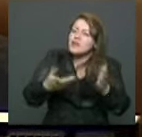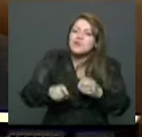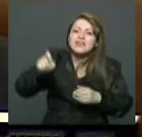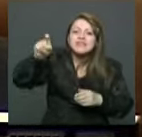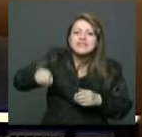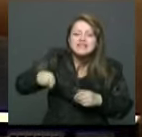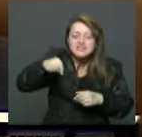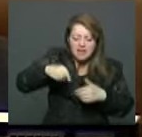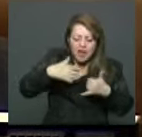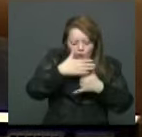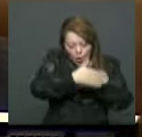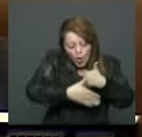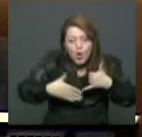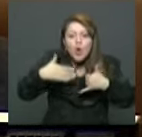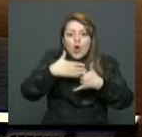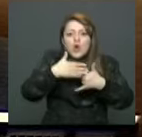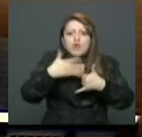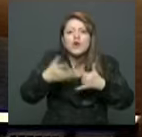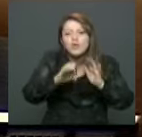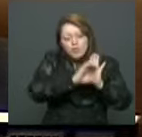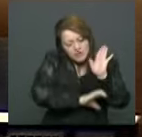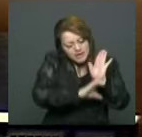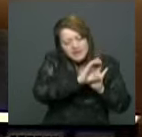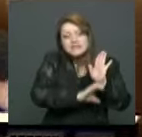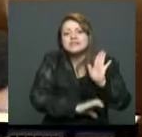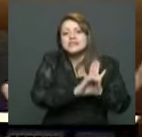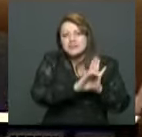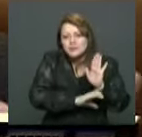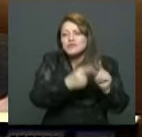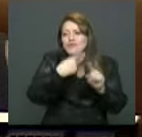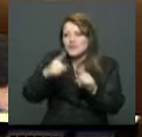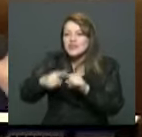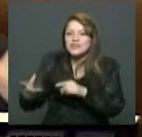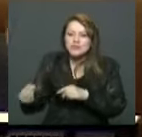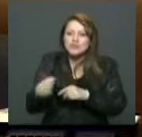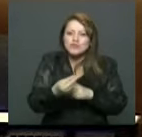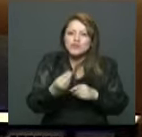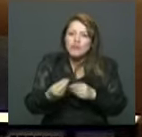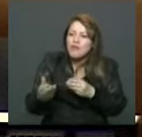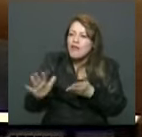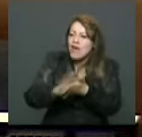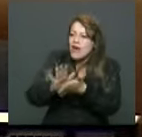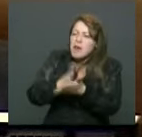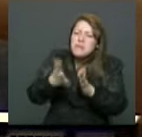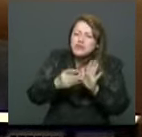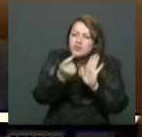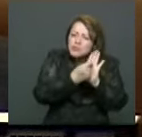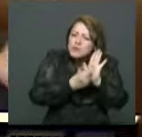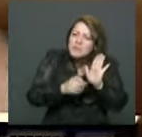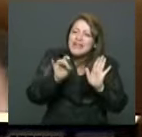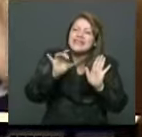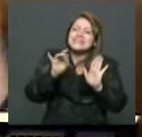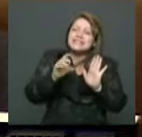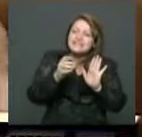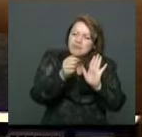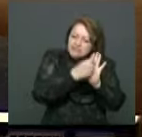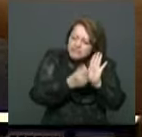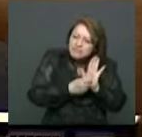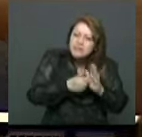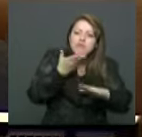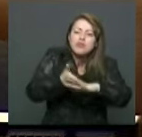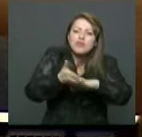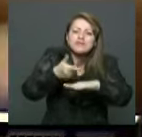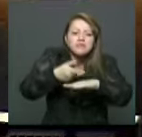Colombia de un estatuto de la oposición. En total tocamos más o menos 15 puntos dentro de nuestra propuesta que no se ven